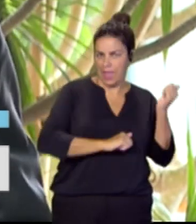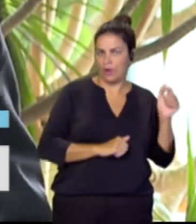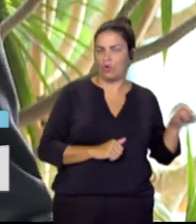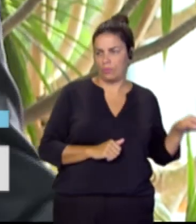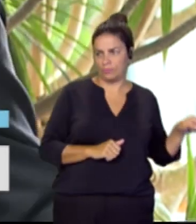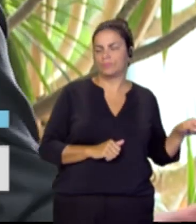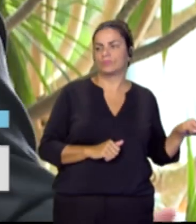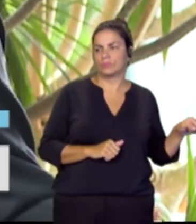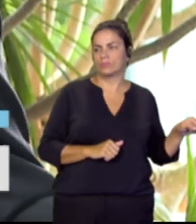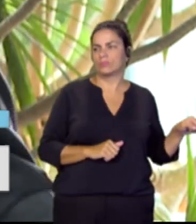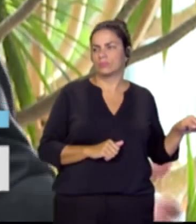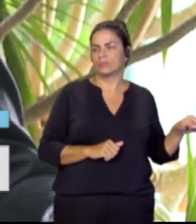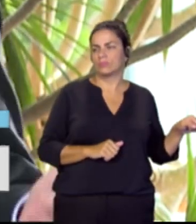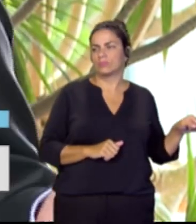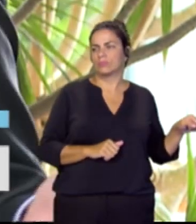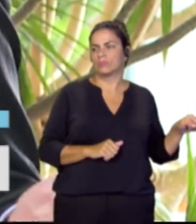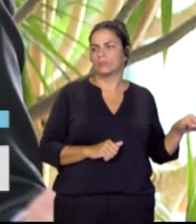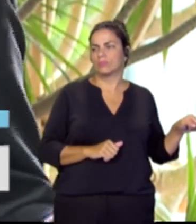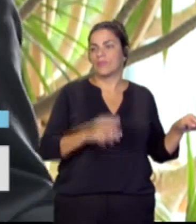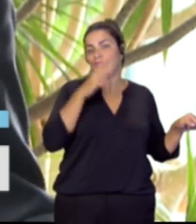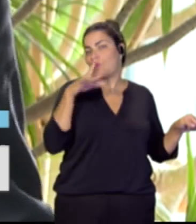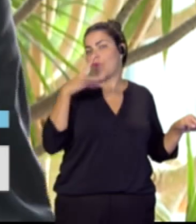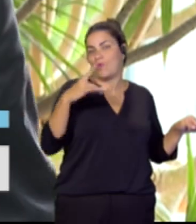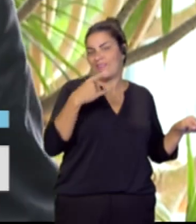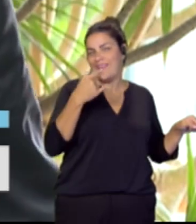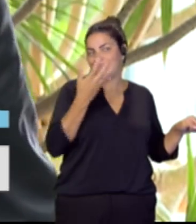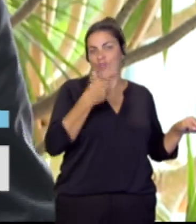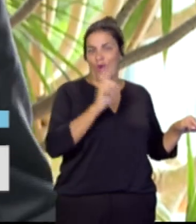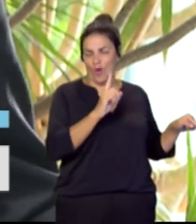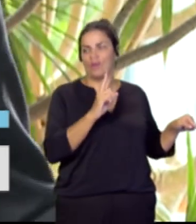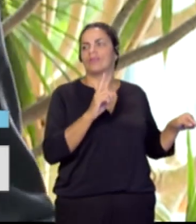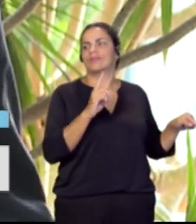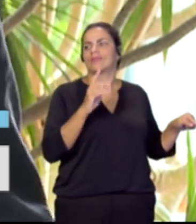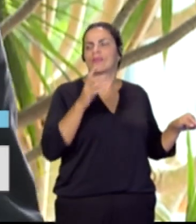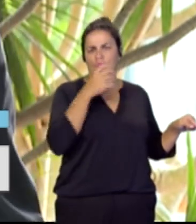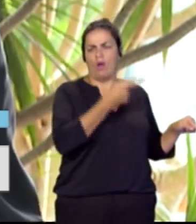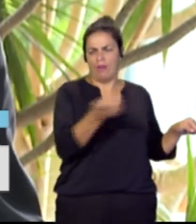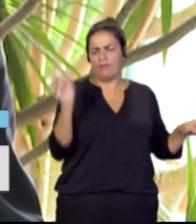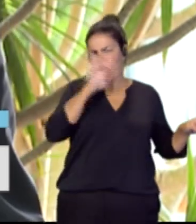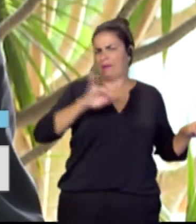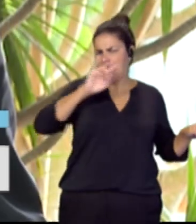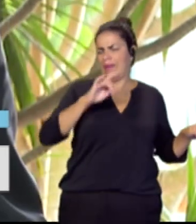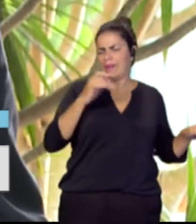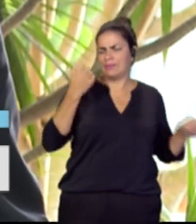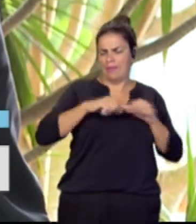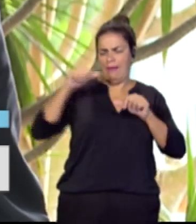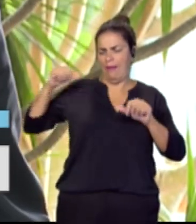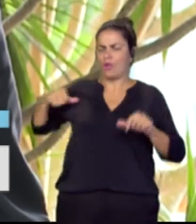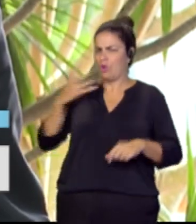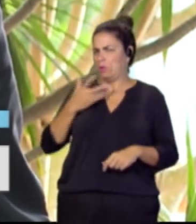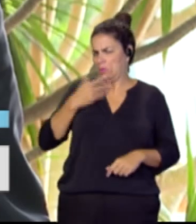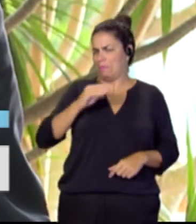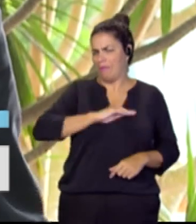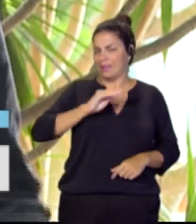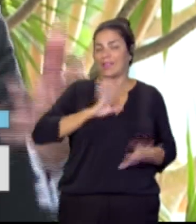que es la única que me falta conocer porque conozco bastante bien Canarias de anteriores visitas. Pero